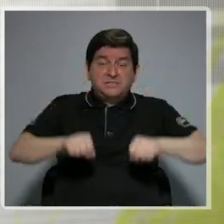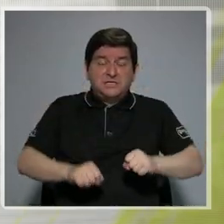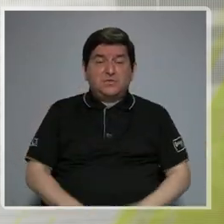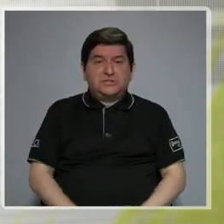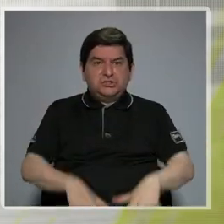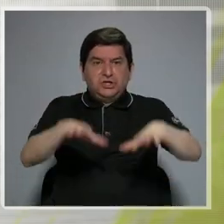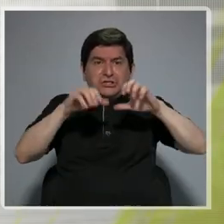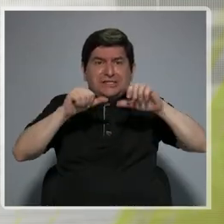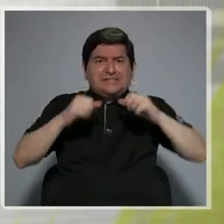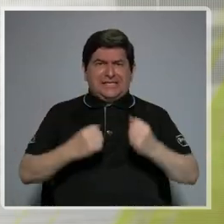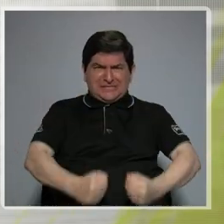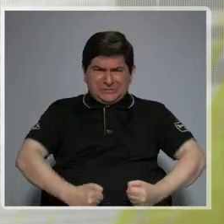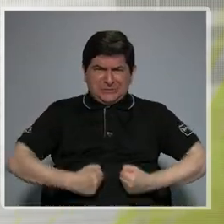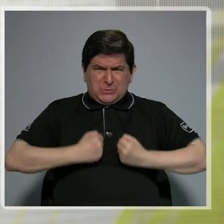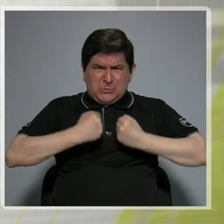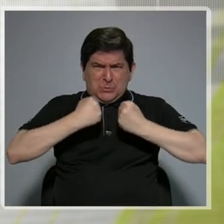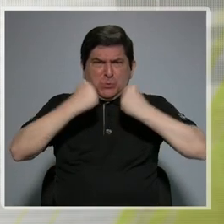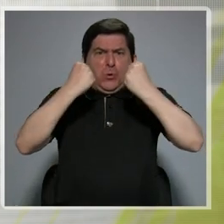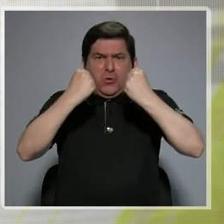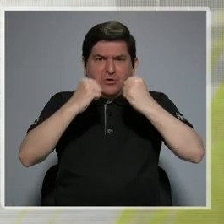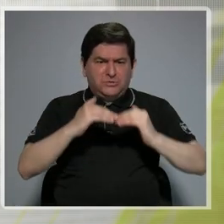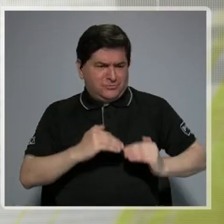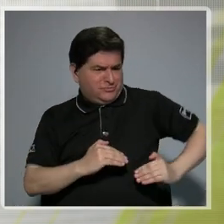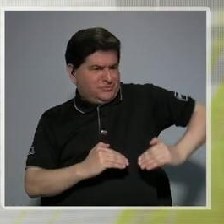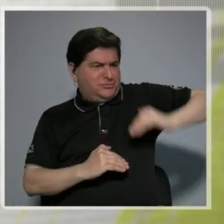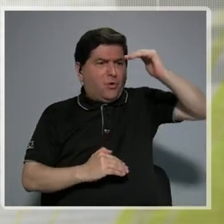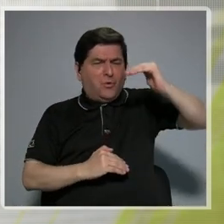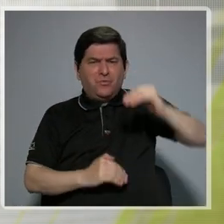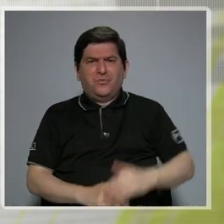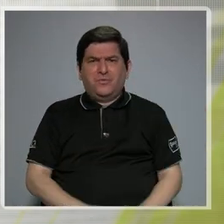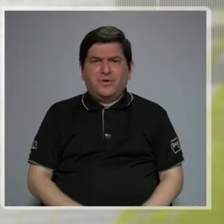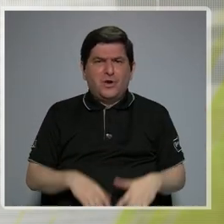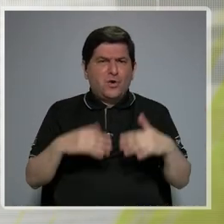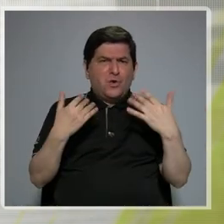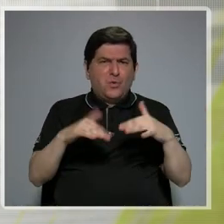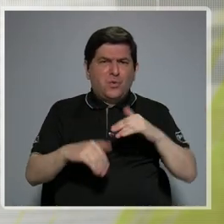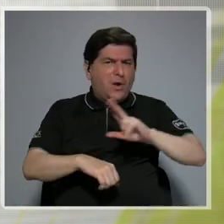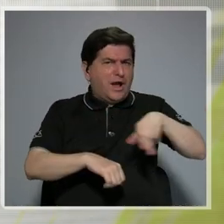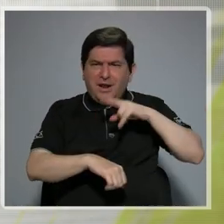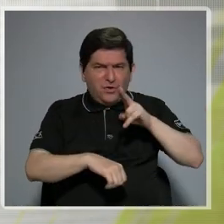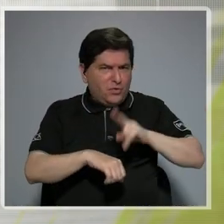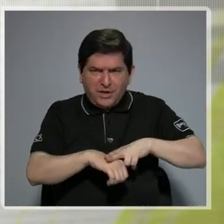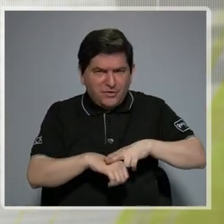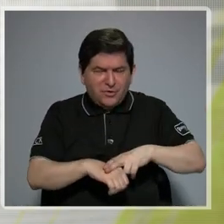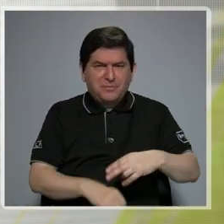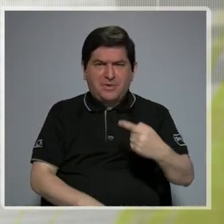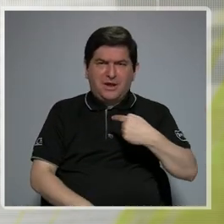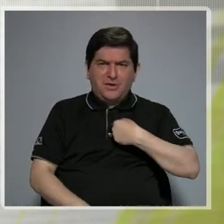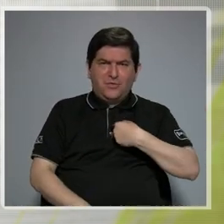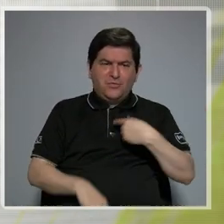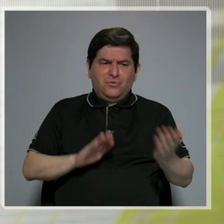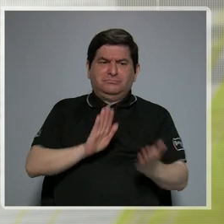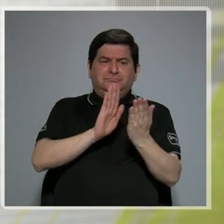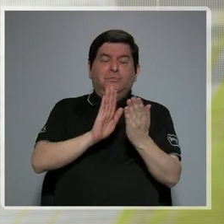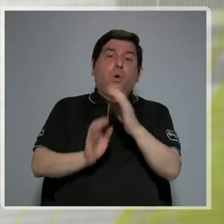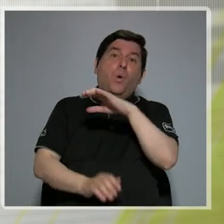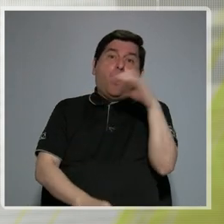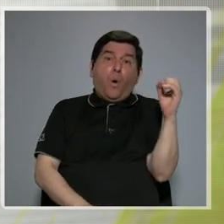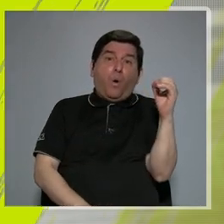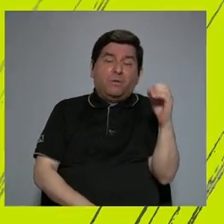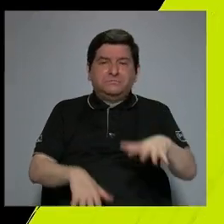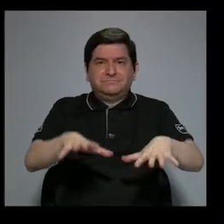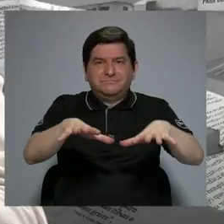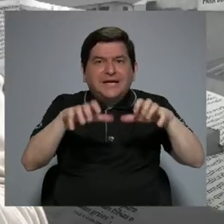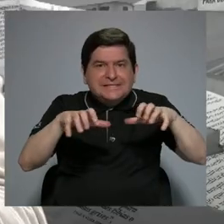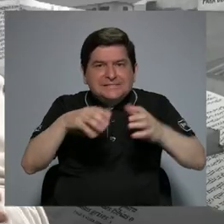muy intensas, mucho más de lo que, digamos, un episodio de estrés mucho más elevado de lo que normalmente ocurriría o un